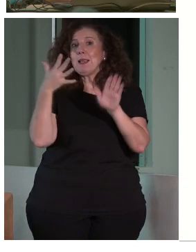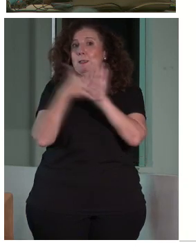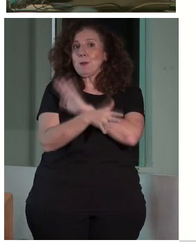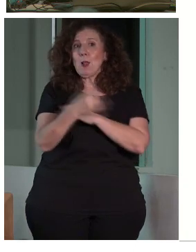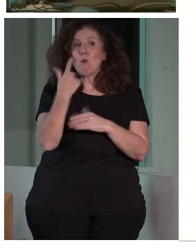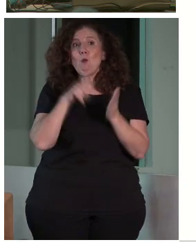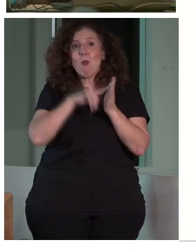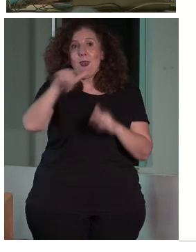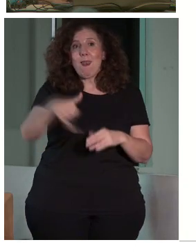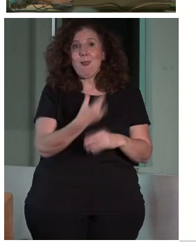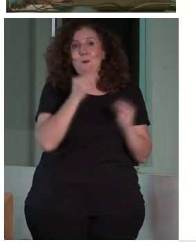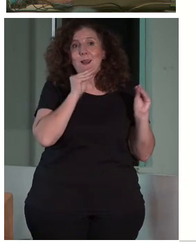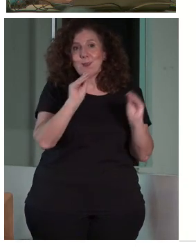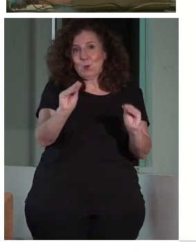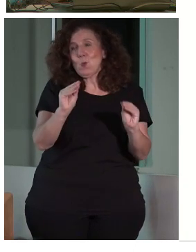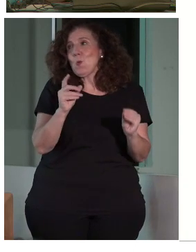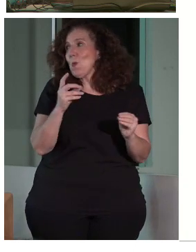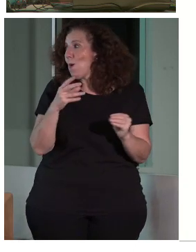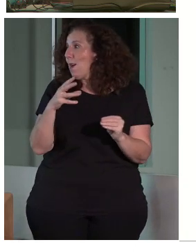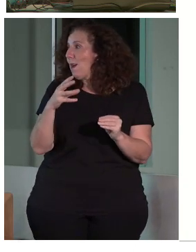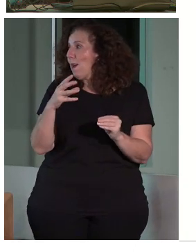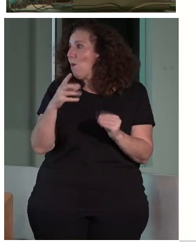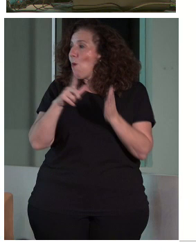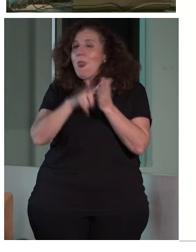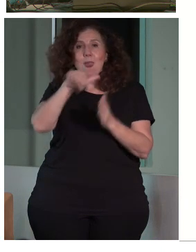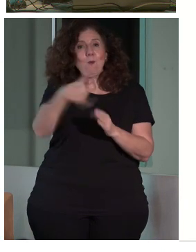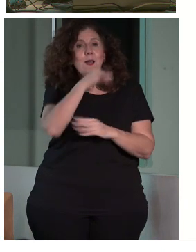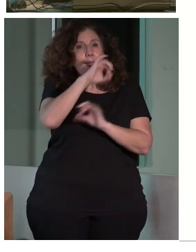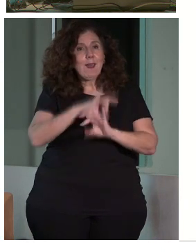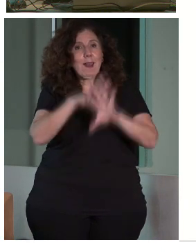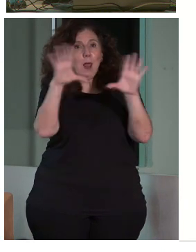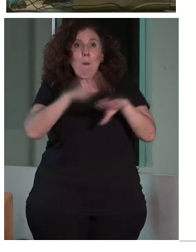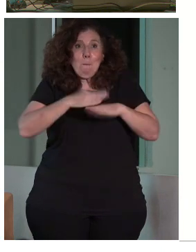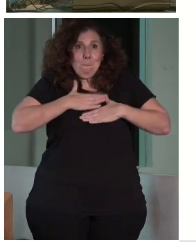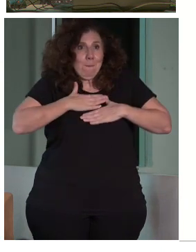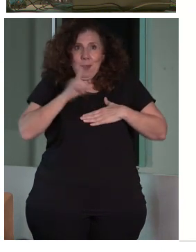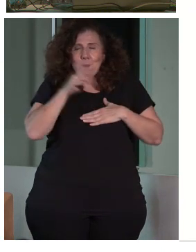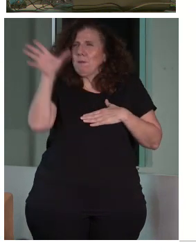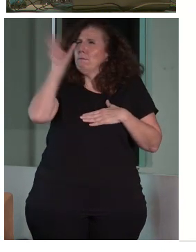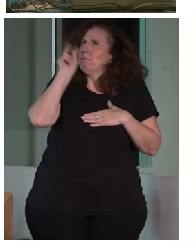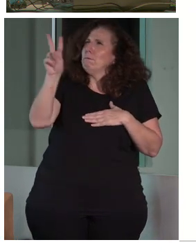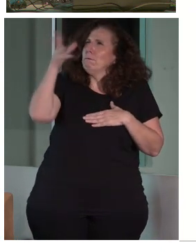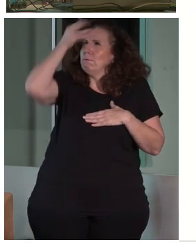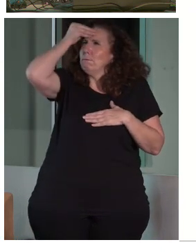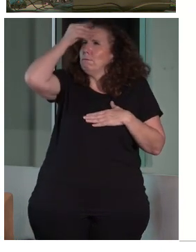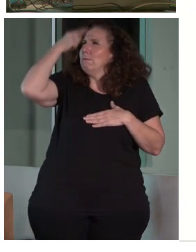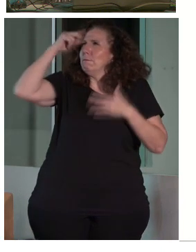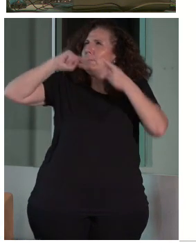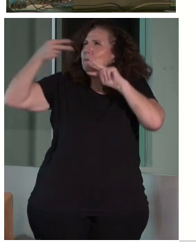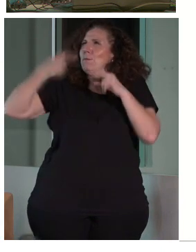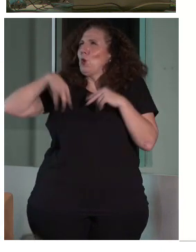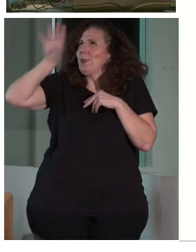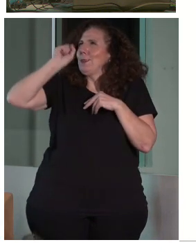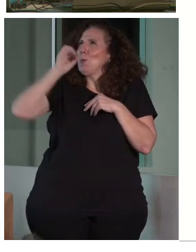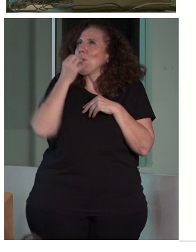bueno, como interpretaron ellos, que era un lenguaje claro. Para mí no resulta claro, ¿eh? Me cuesta bastante interpretar lo que dice todo esto aquí.